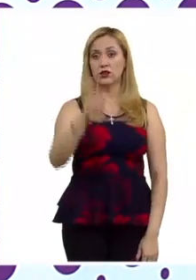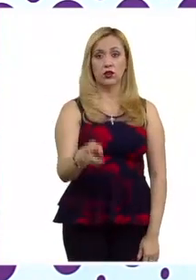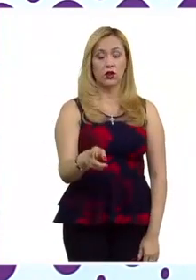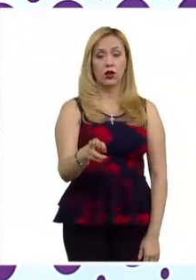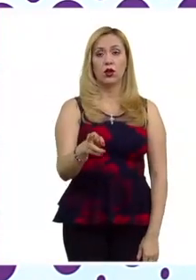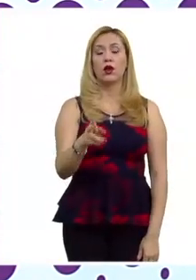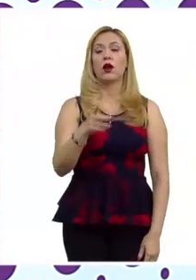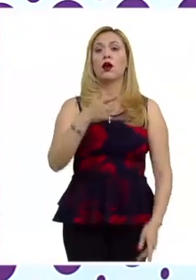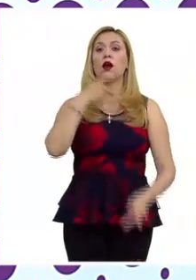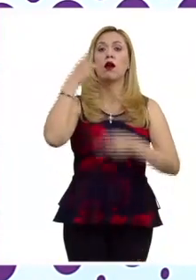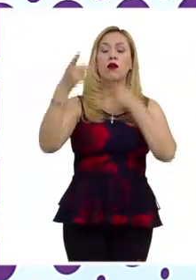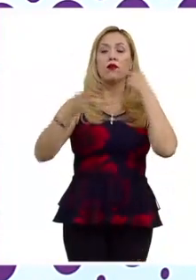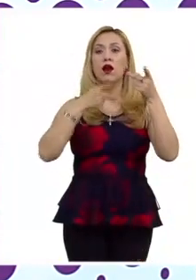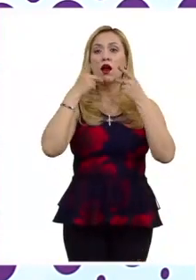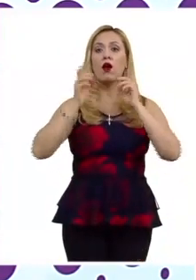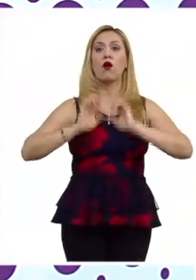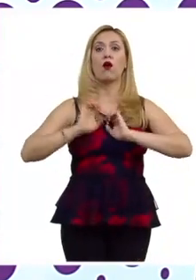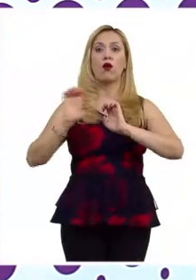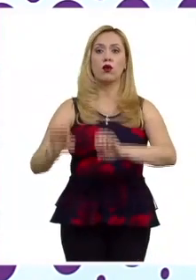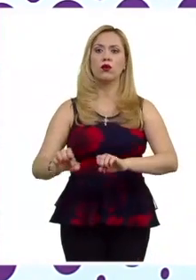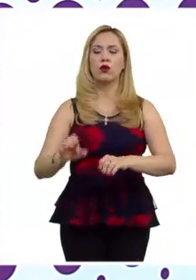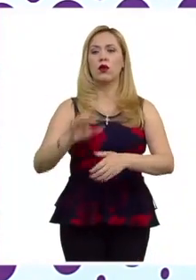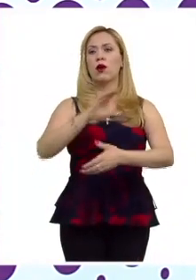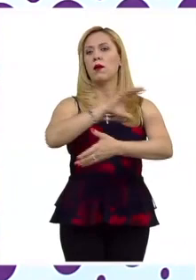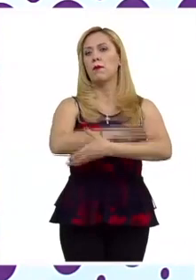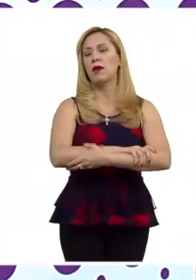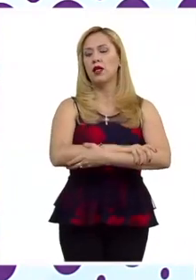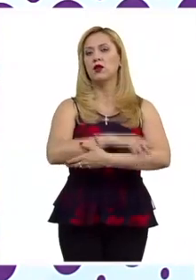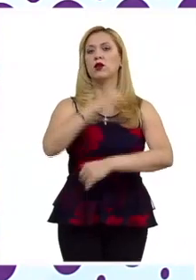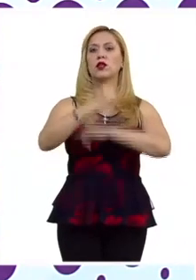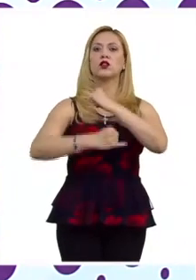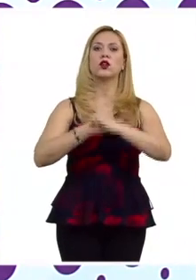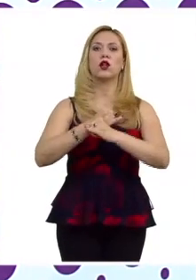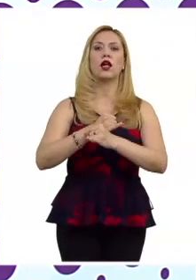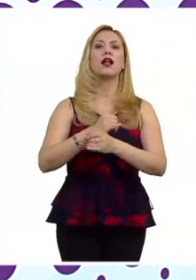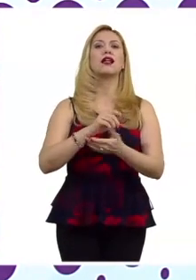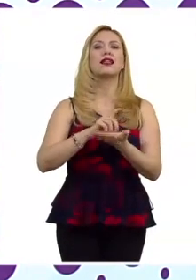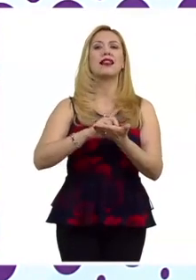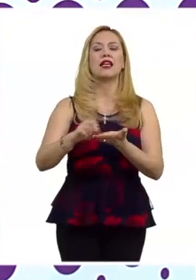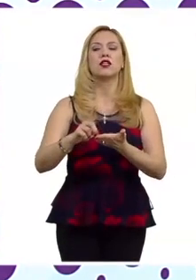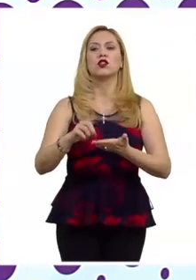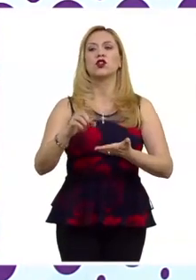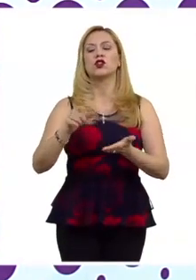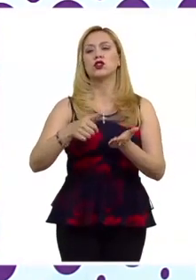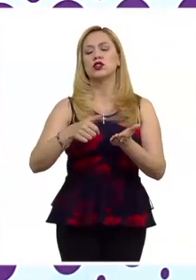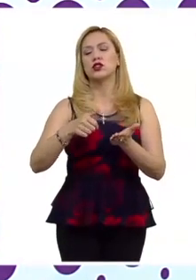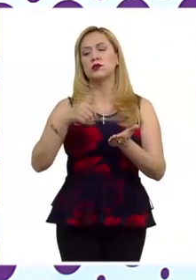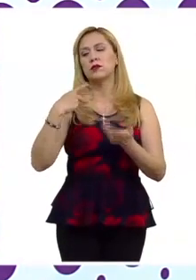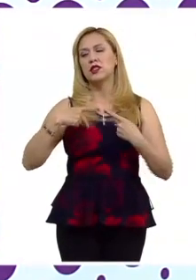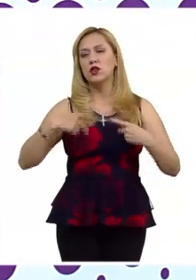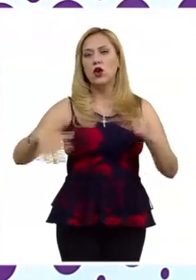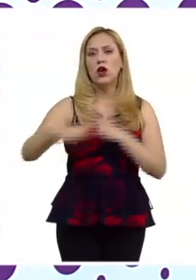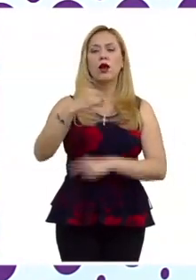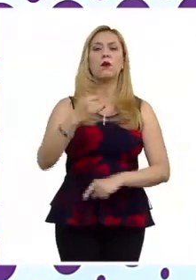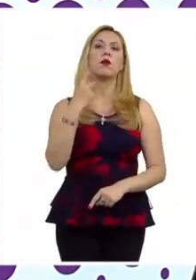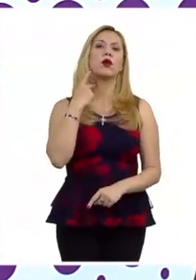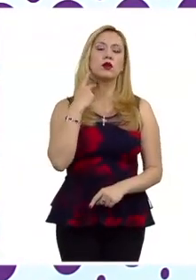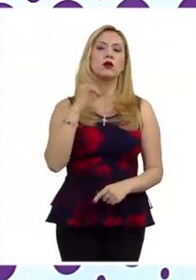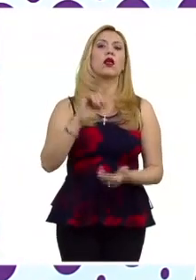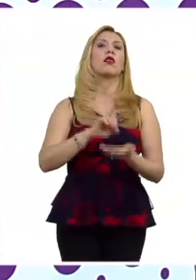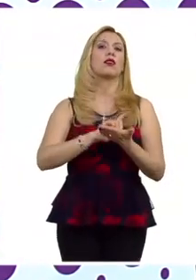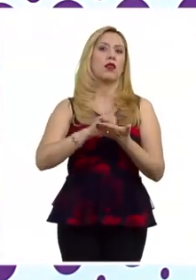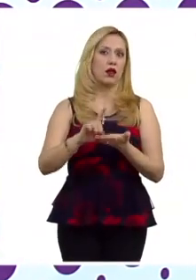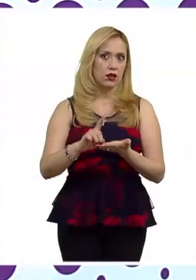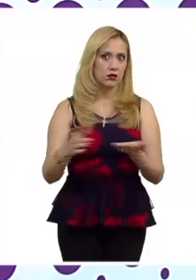discurso de odio en el Pacto Internacional de Derechos Civiles y Políticos, el cual dice, sí, la libertad de expresión, pero es un derecho relativo, es